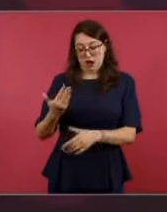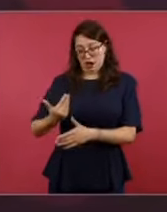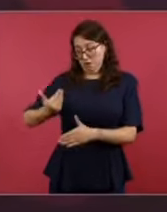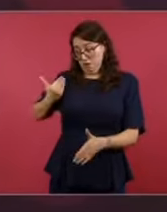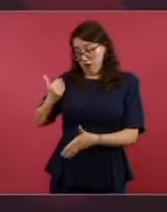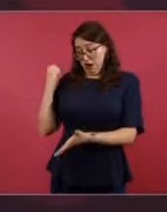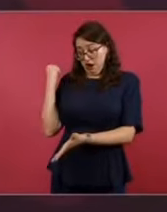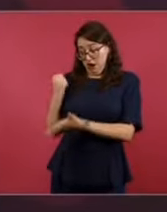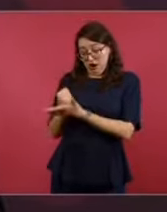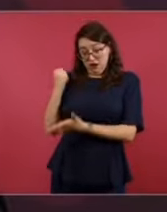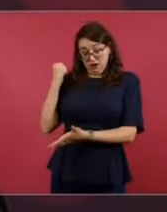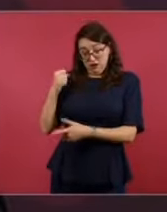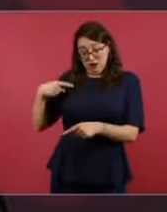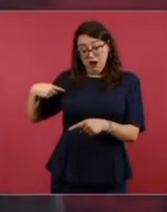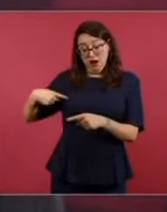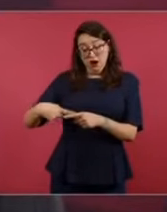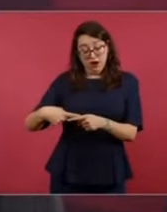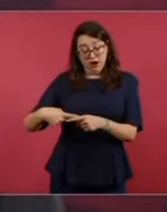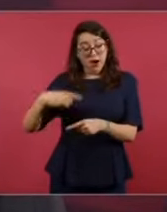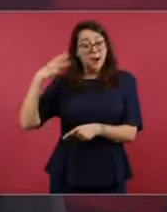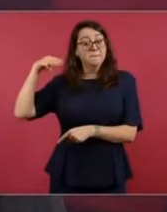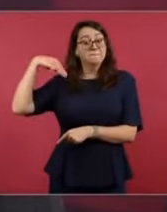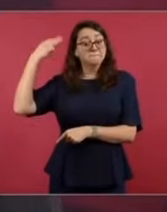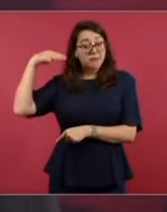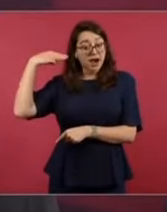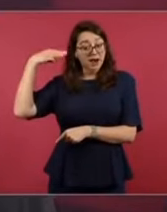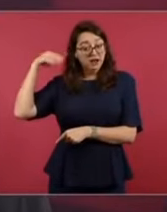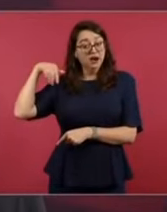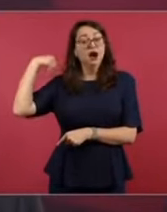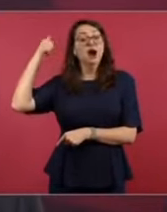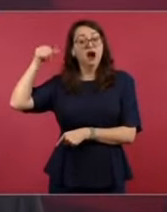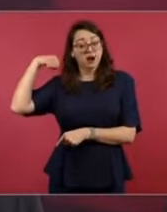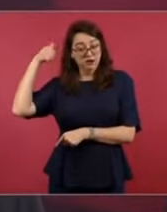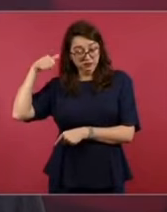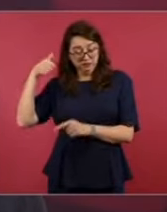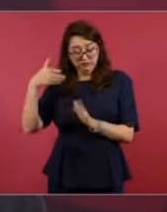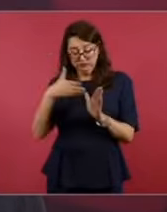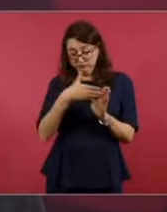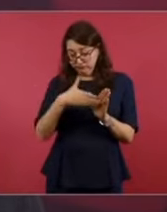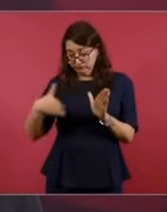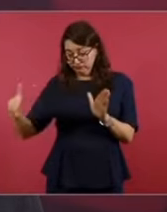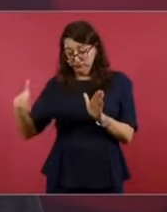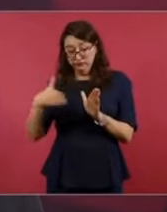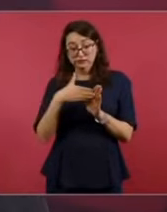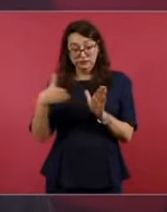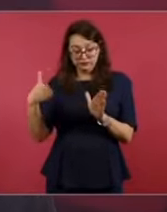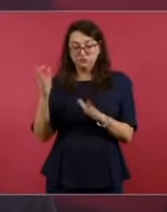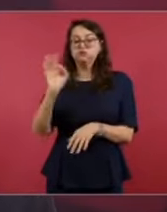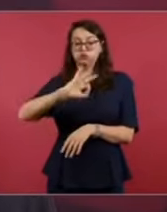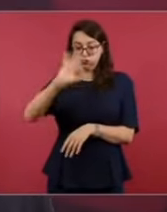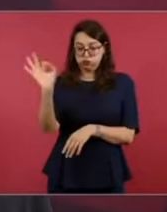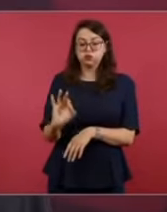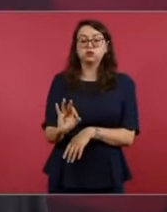para que se dé este subsidio.